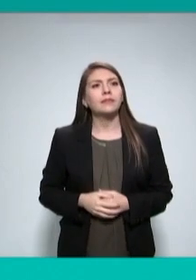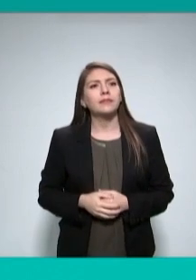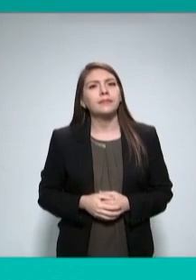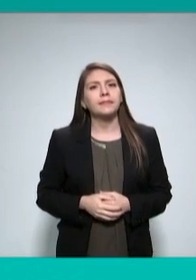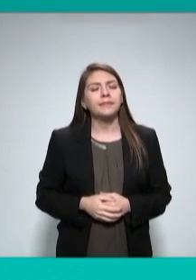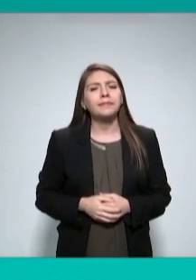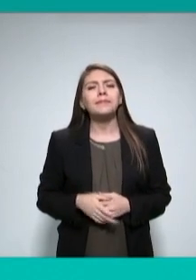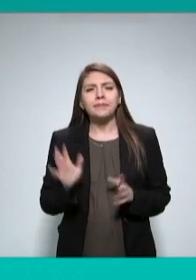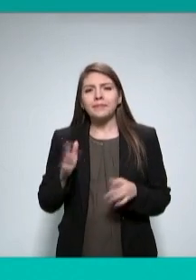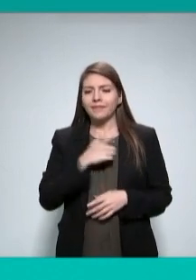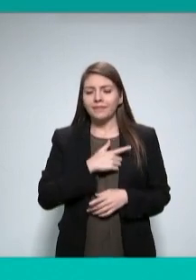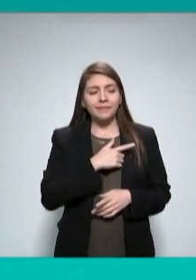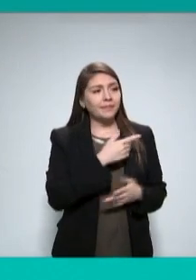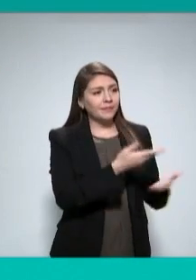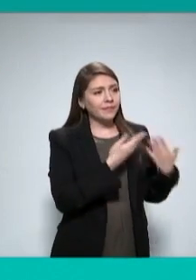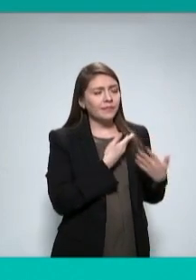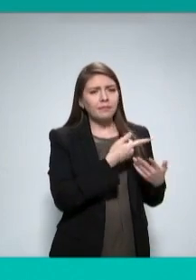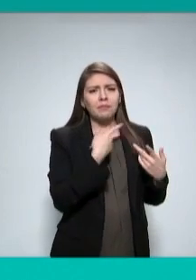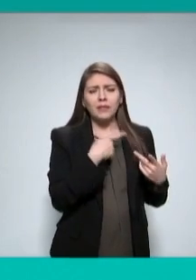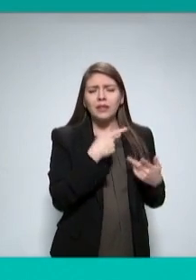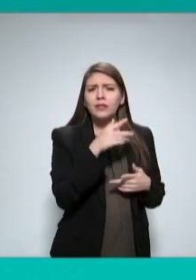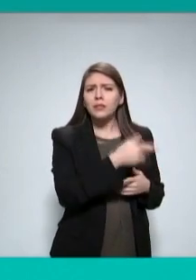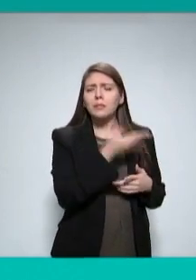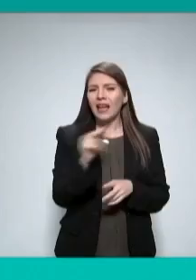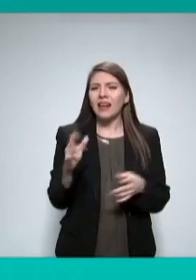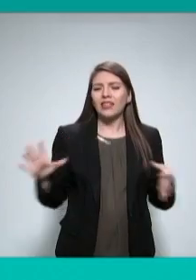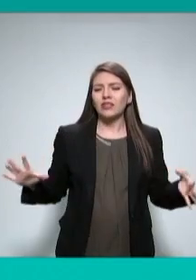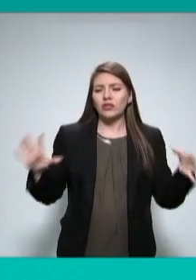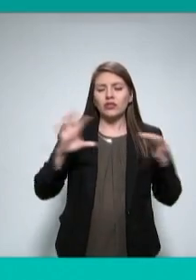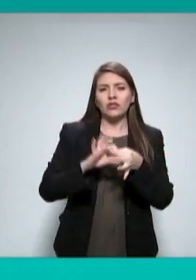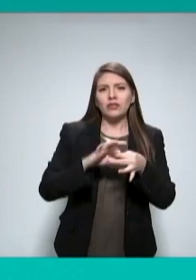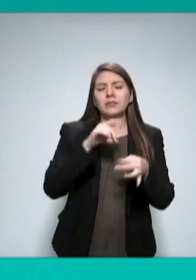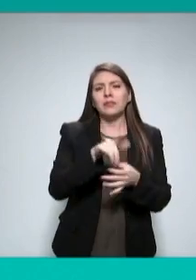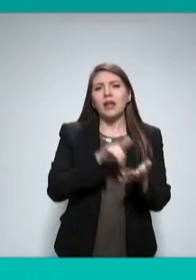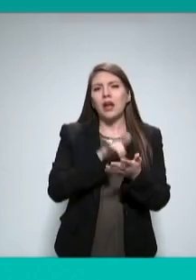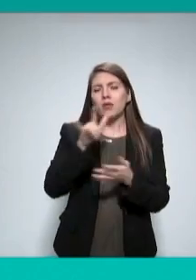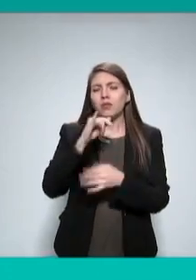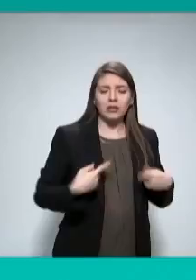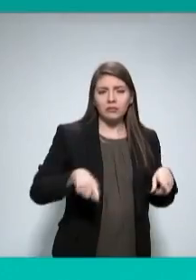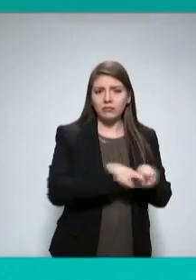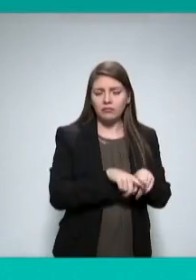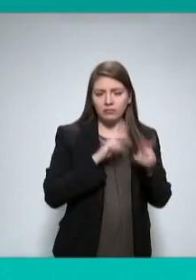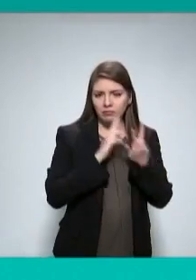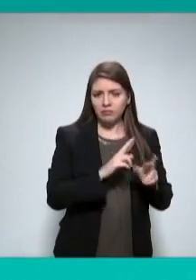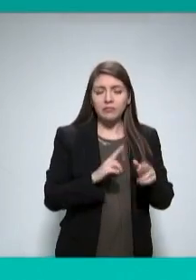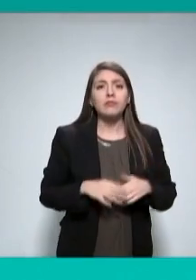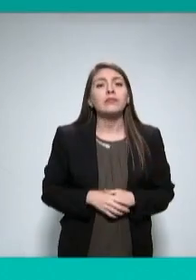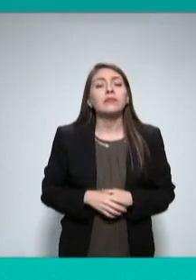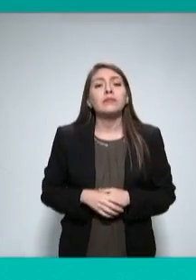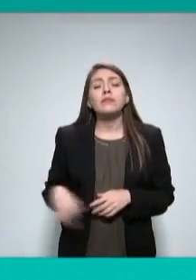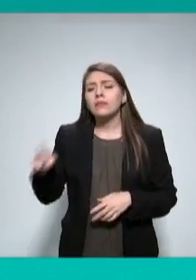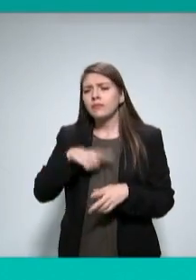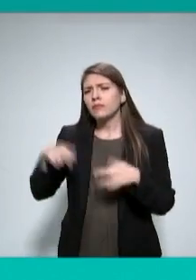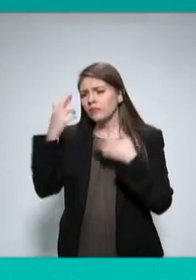Un particular solicitó a la Secretaría de la Defensa Nacional una copia certificada del proyecto del Aeropuerto Internacional de Santa Lucía. El análisis del caso arrojó